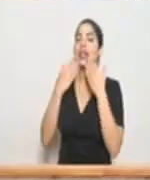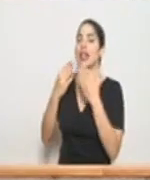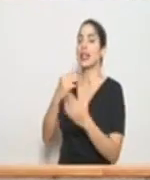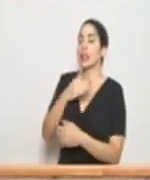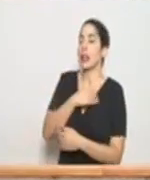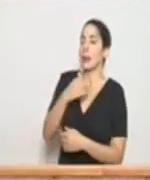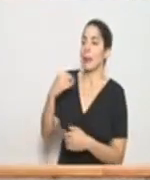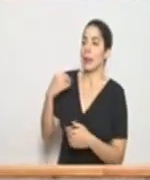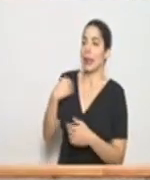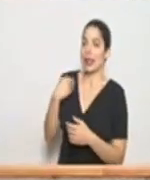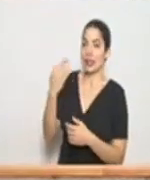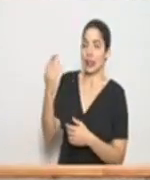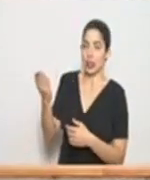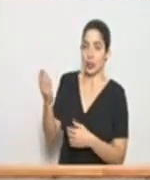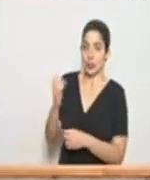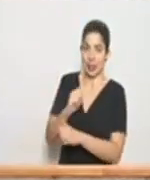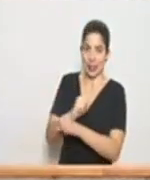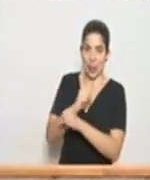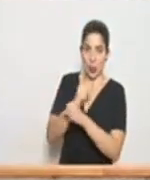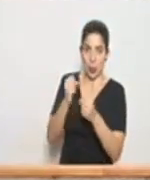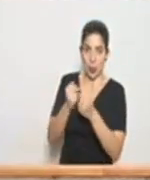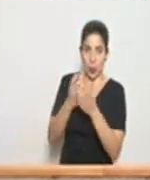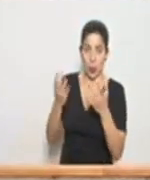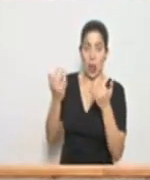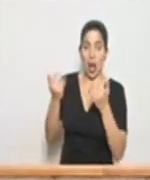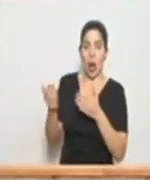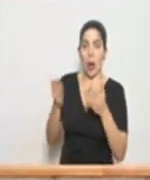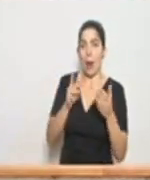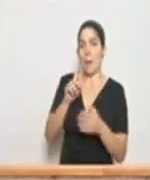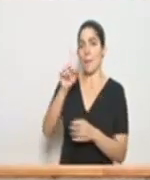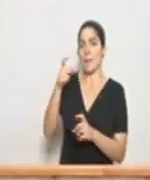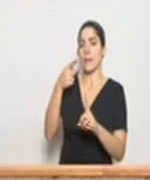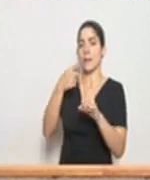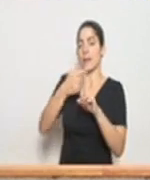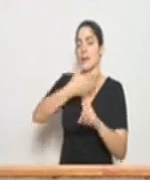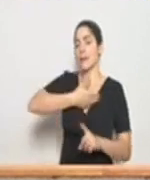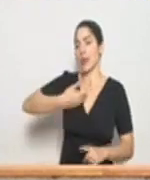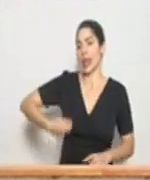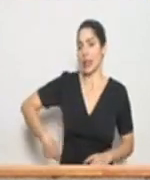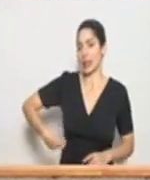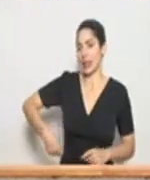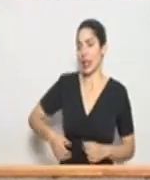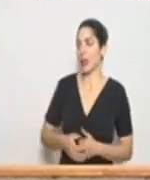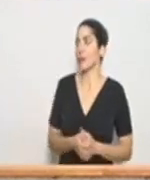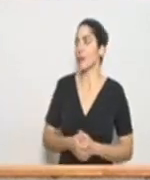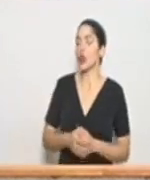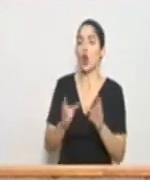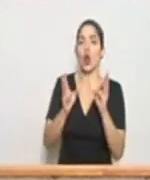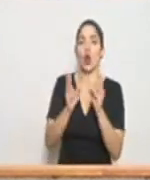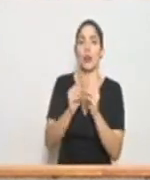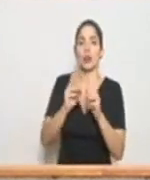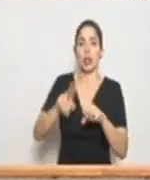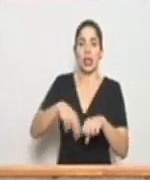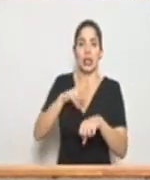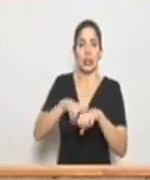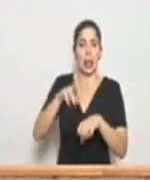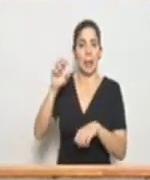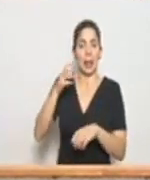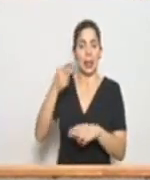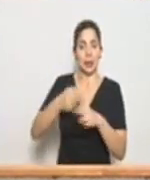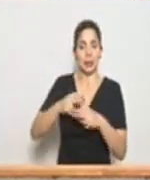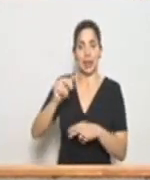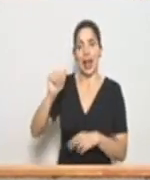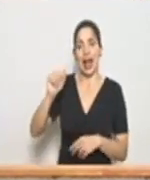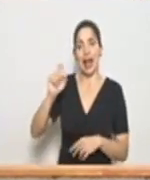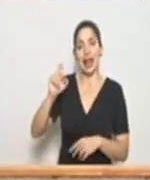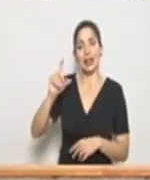señor ministro de seguridad pública tengo una consulta para el señor presidente ejecutivo de la comisión nacional de emergencias el señor